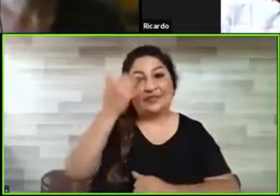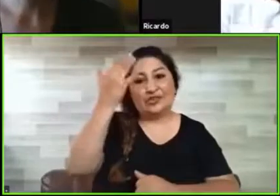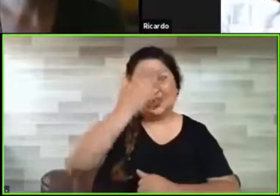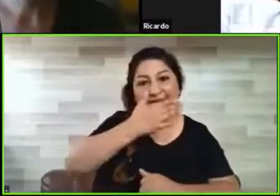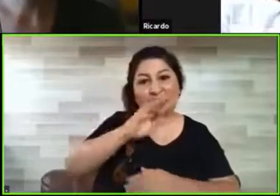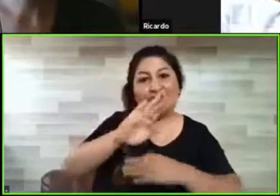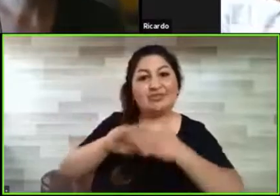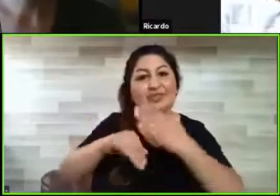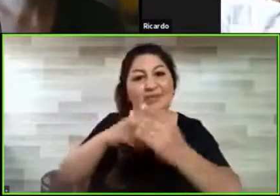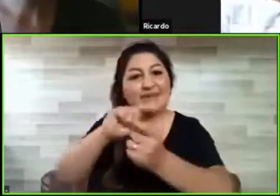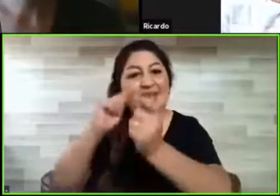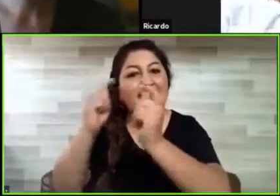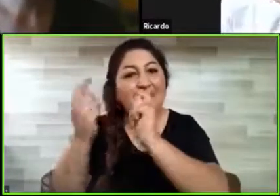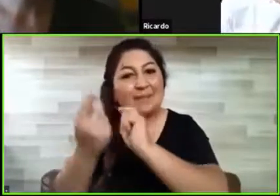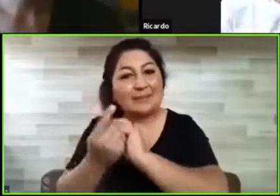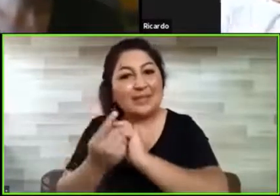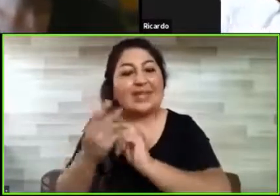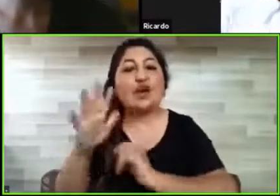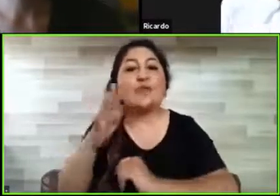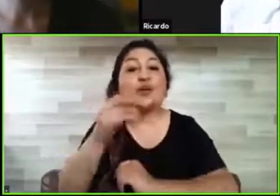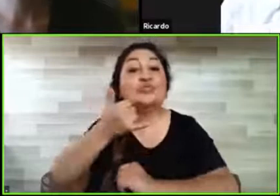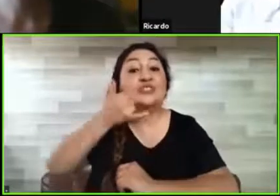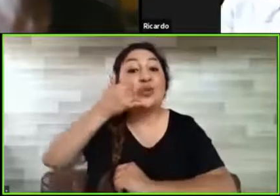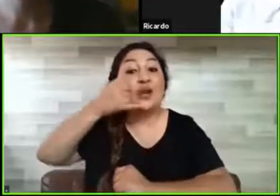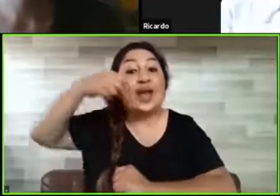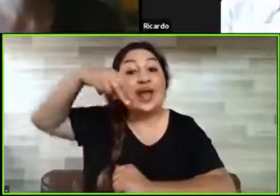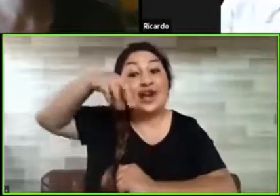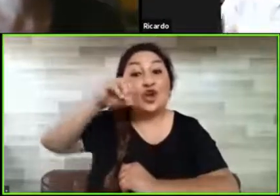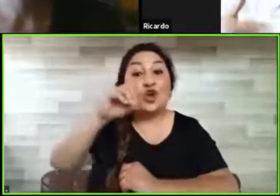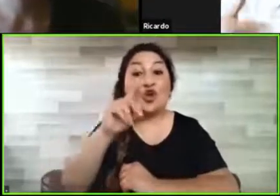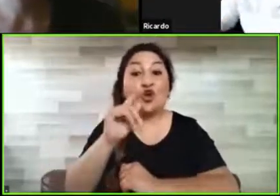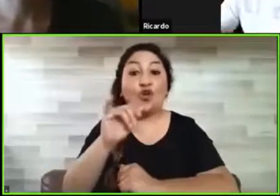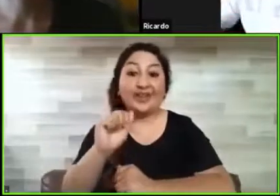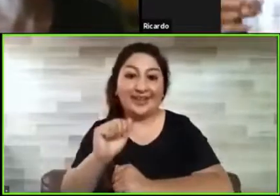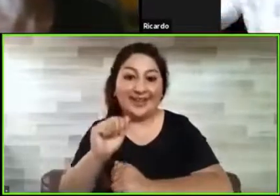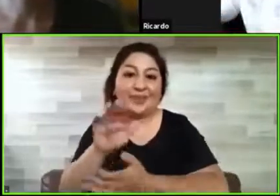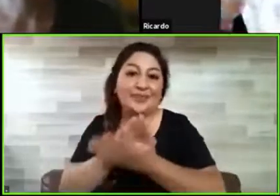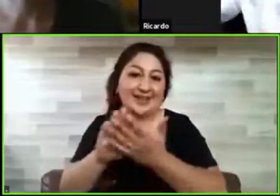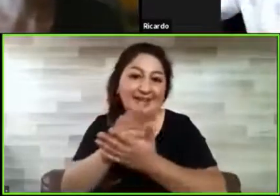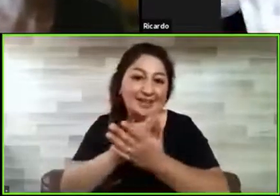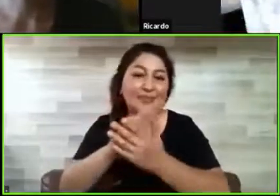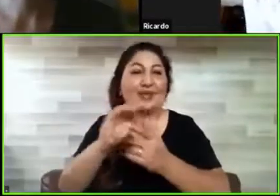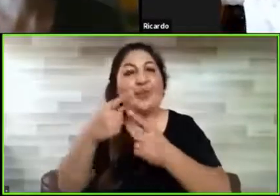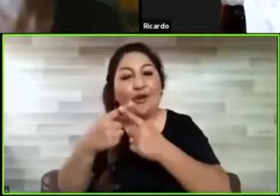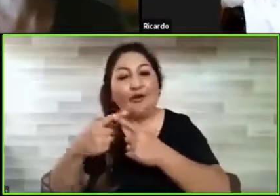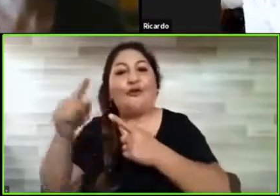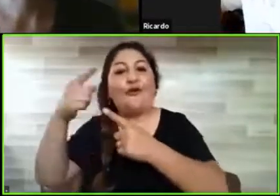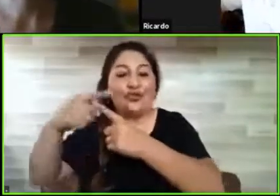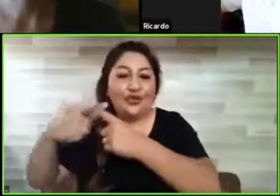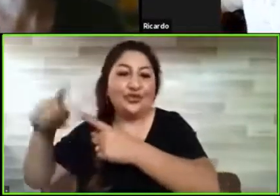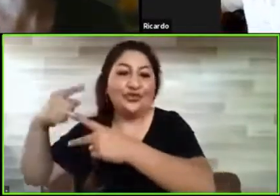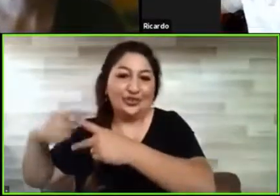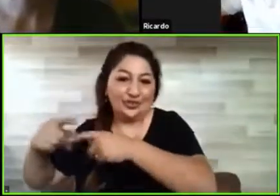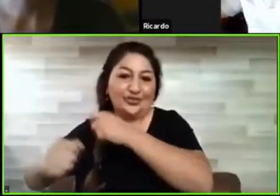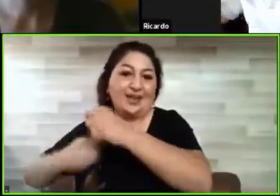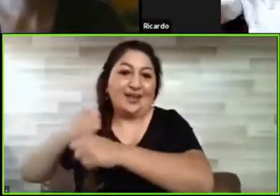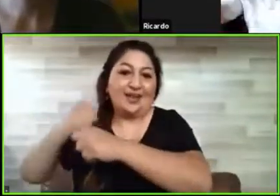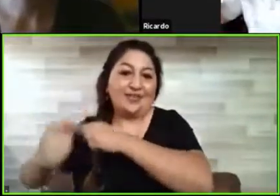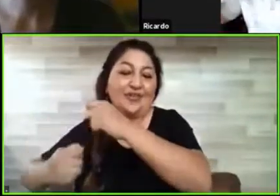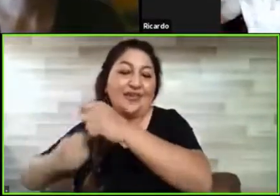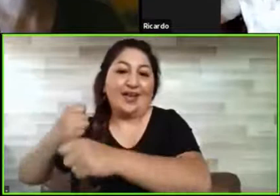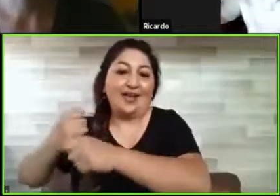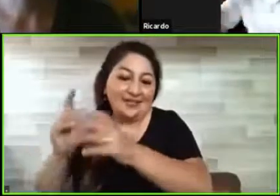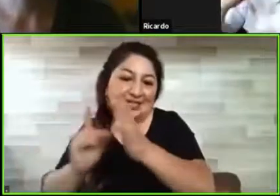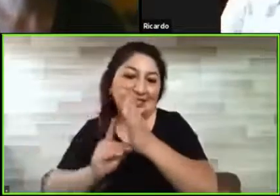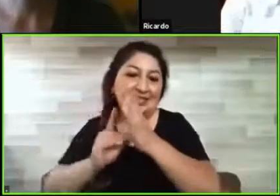un celular Nokia o a un celular Nokia y así sucesivamente. Con los años va a tener que ir desarrollándose de